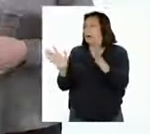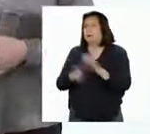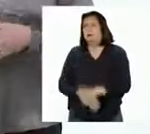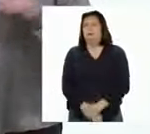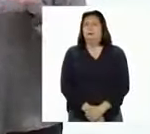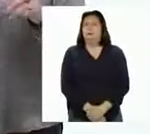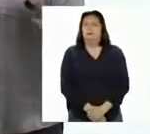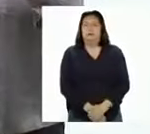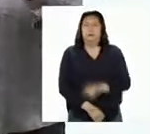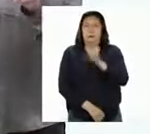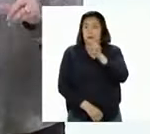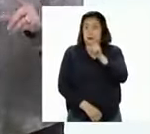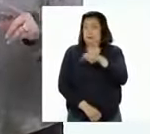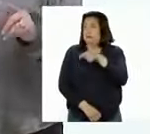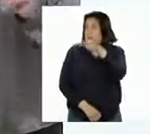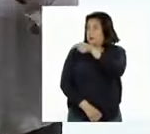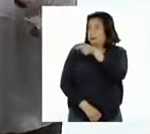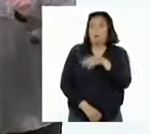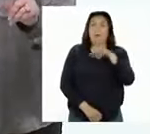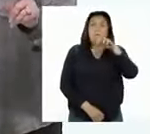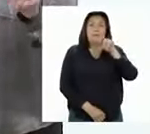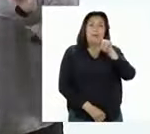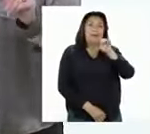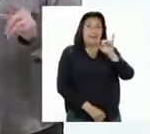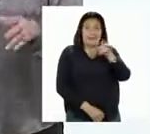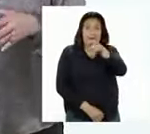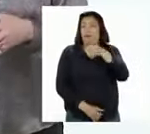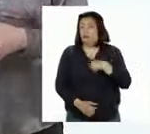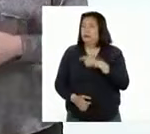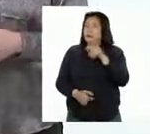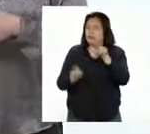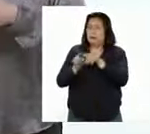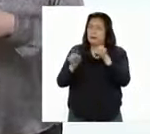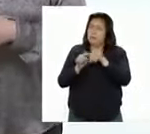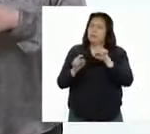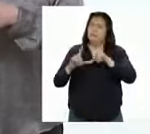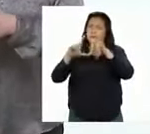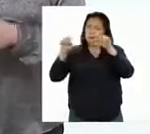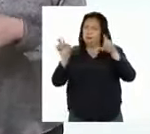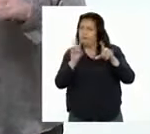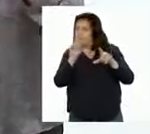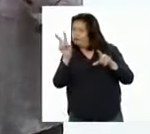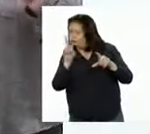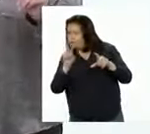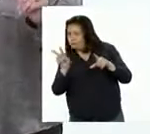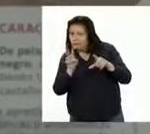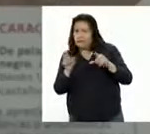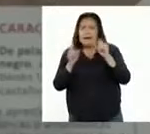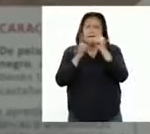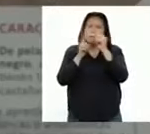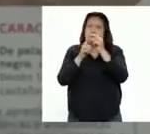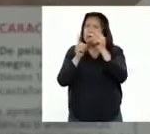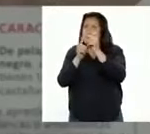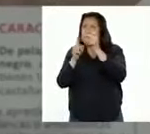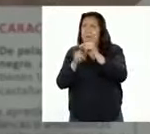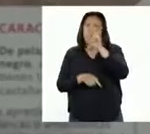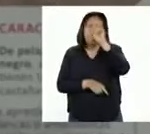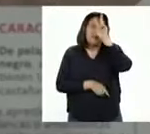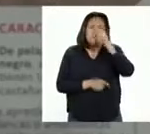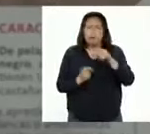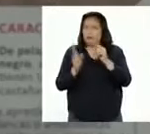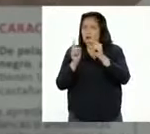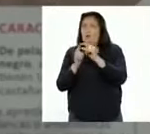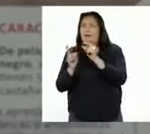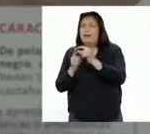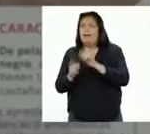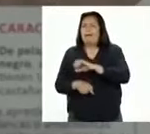Muy Así como Patricia, seguro que ustedes también se han guiado por las palabras Perú,